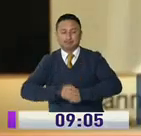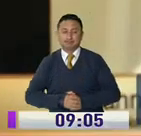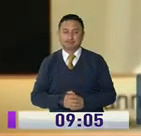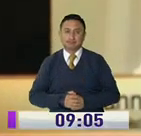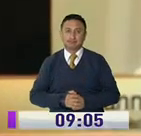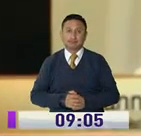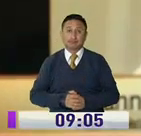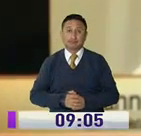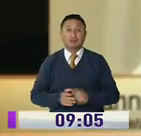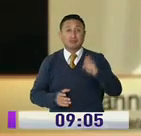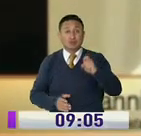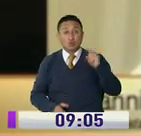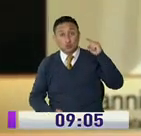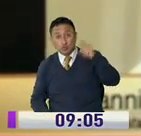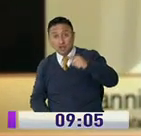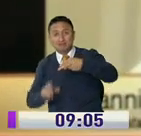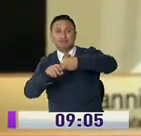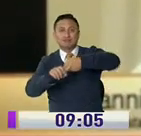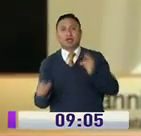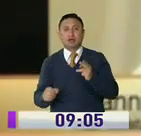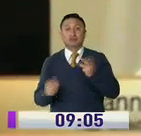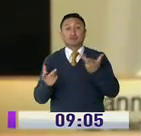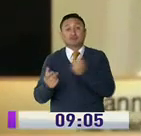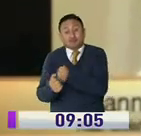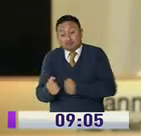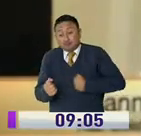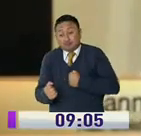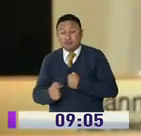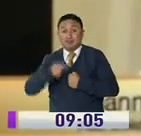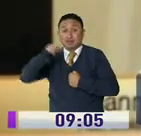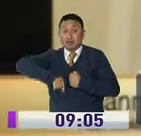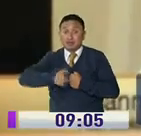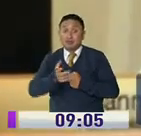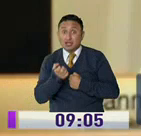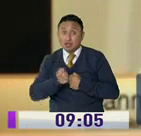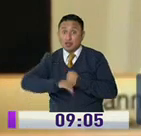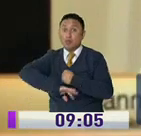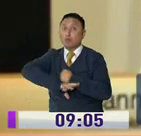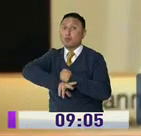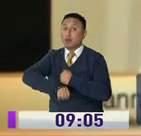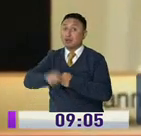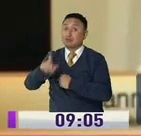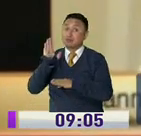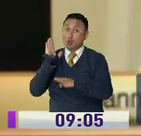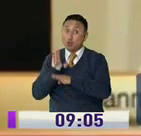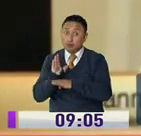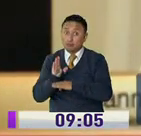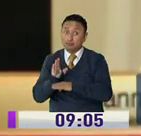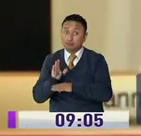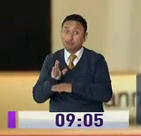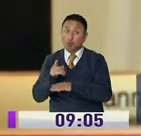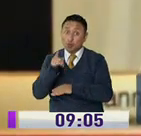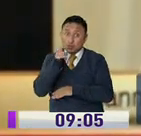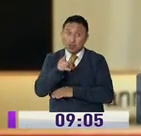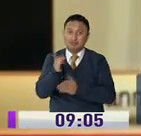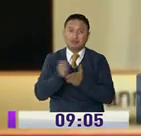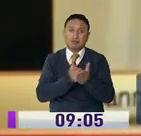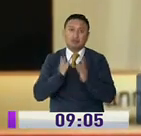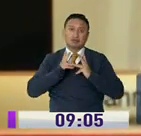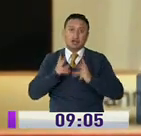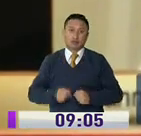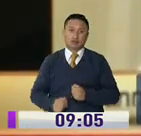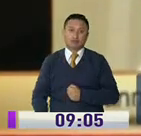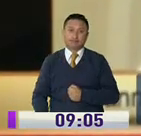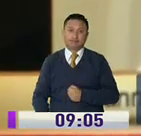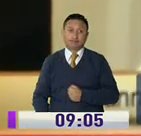Debe renunciar porque lamentablemente se le intentó meter la mano al Seguro Social, al que presta servicios de salud.